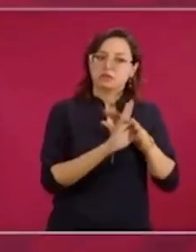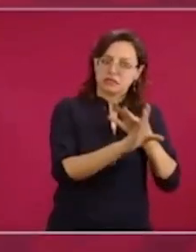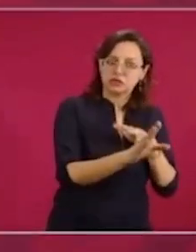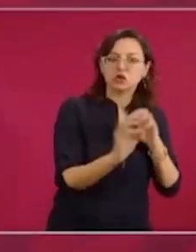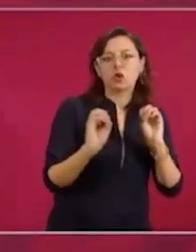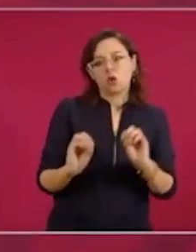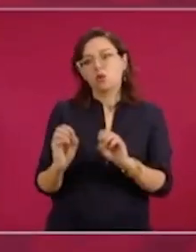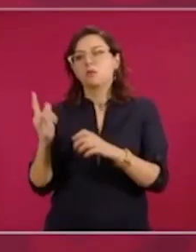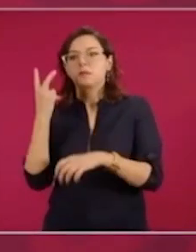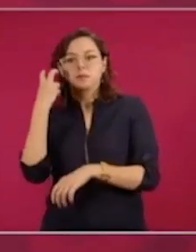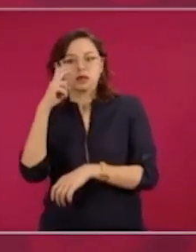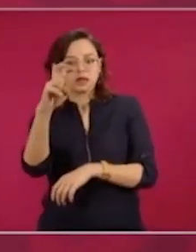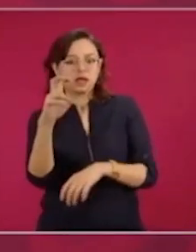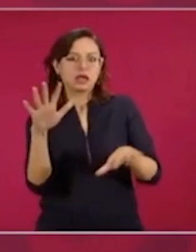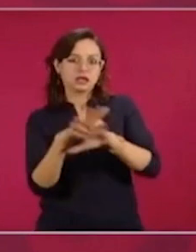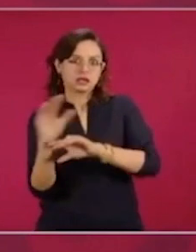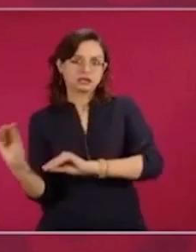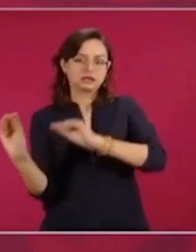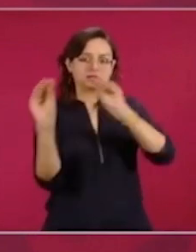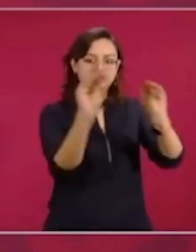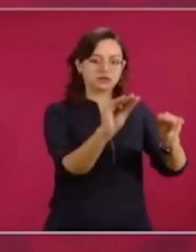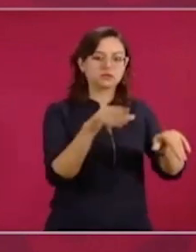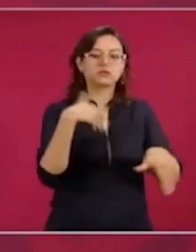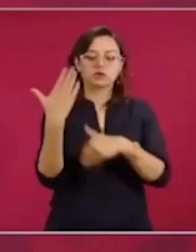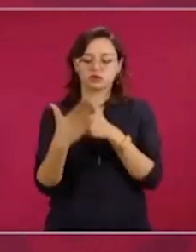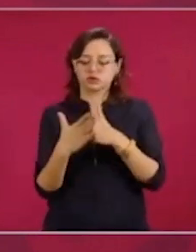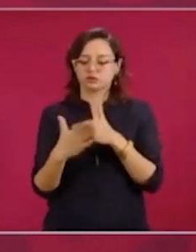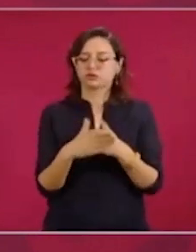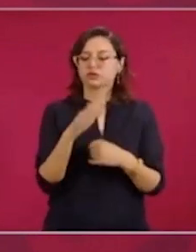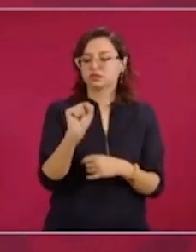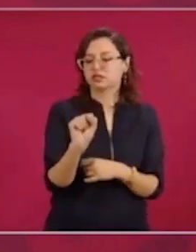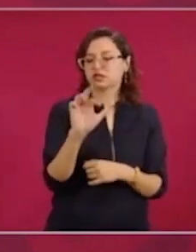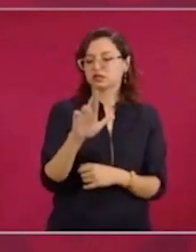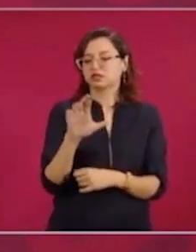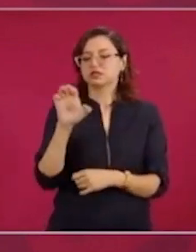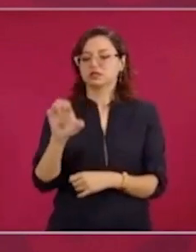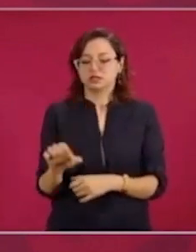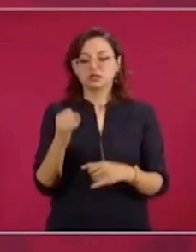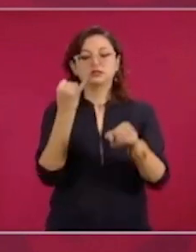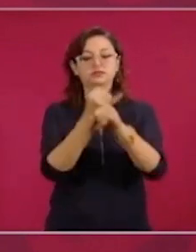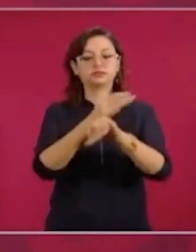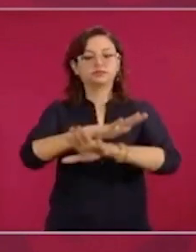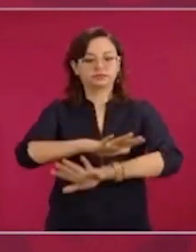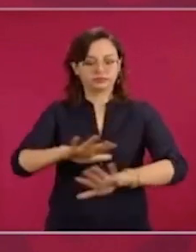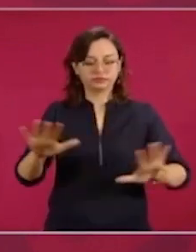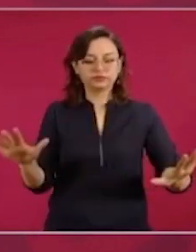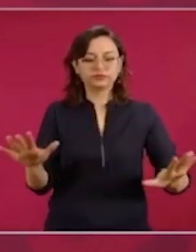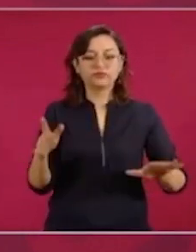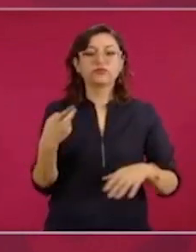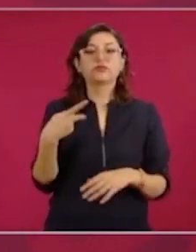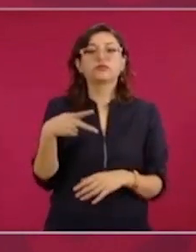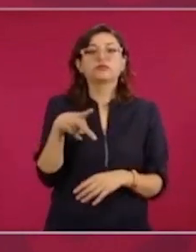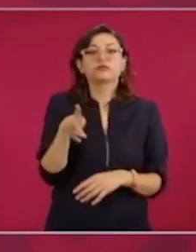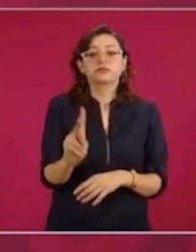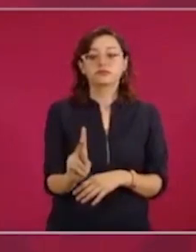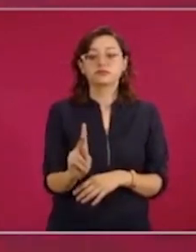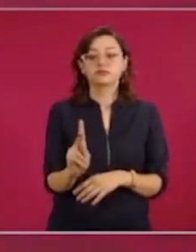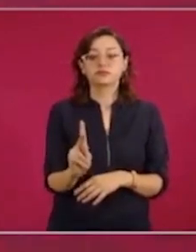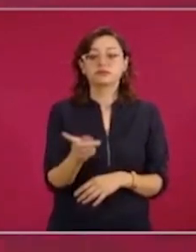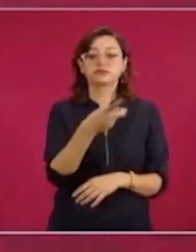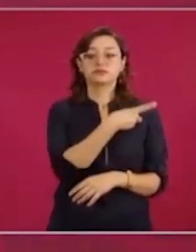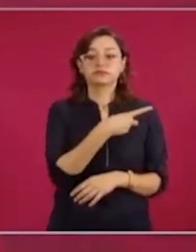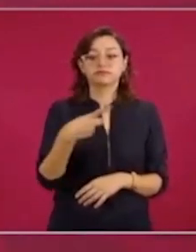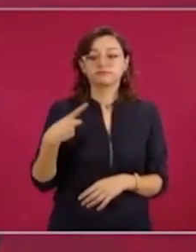Exteriores, pero hay que tomar